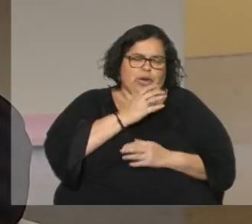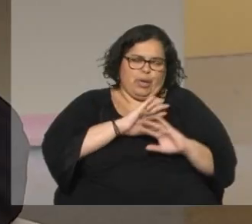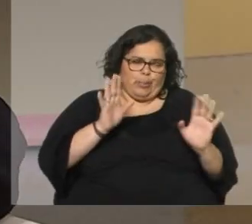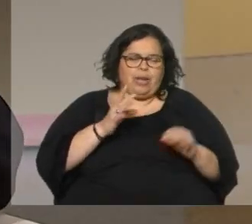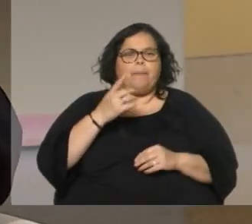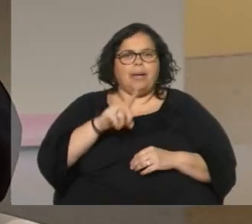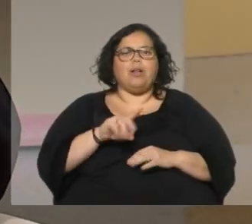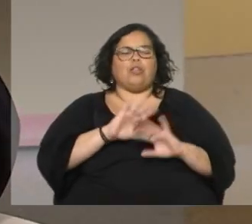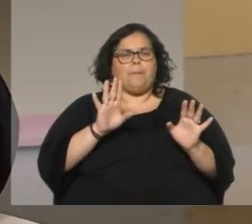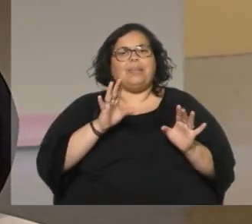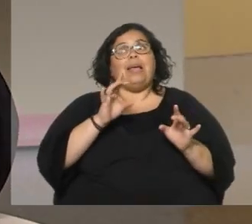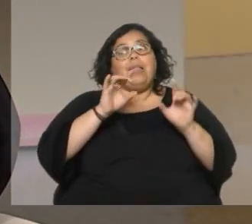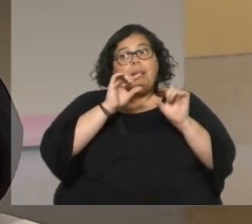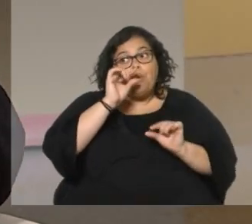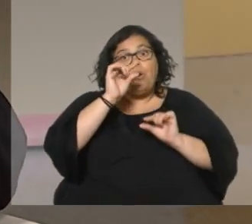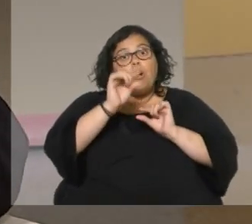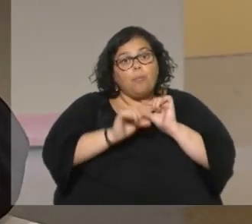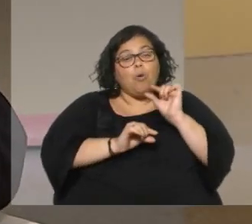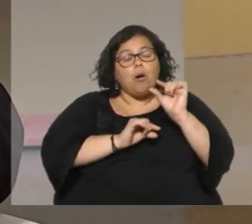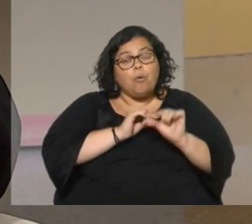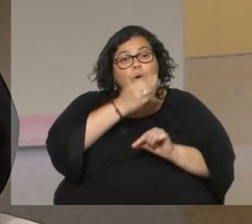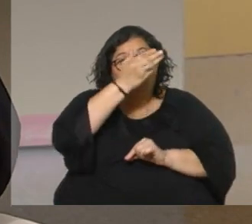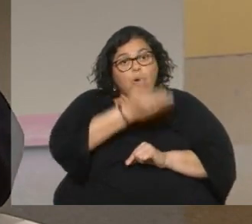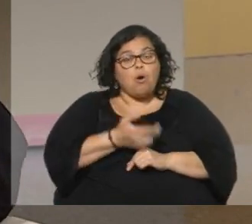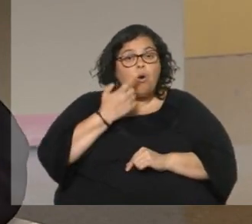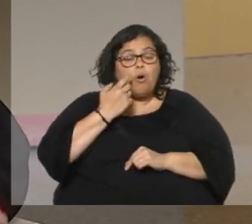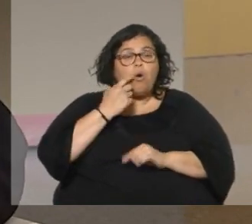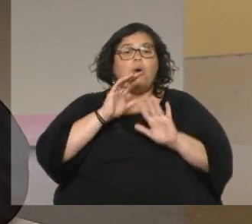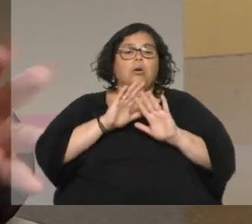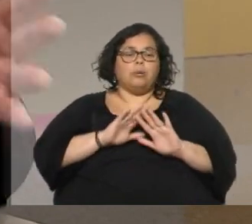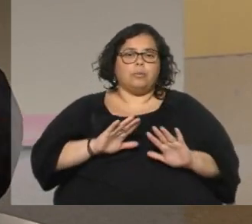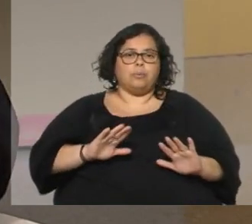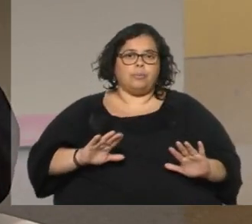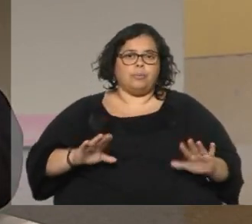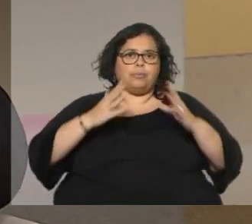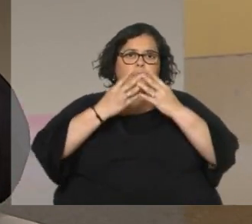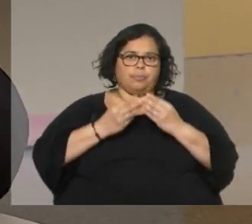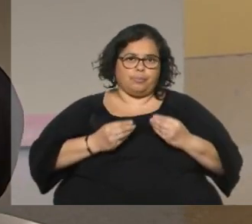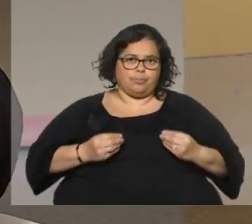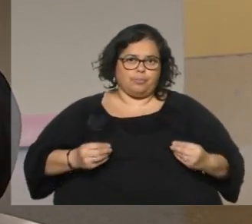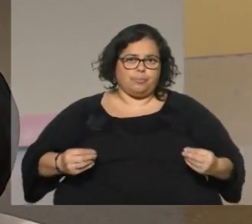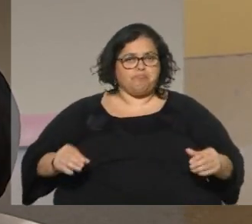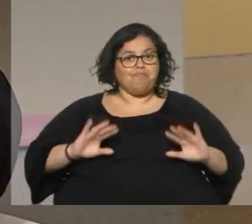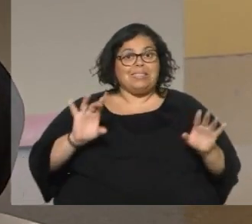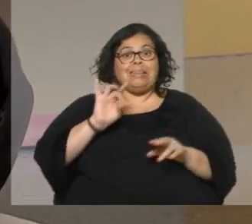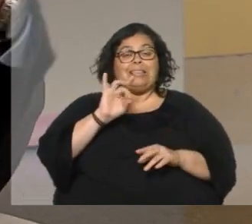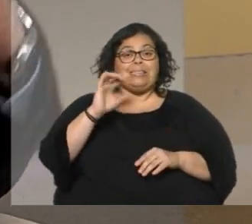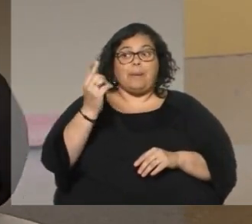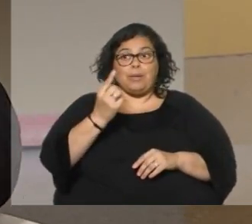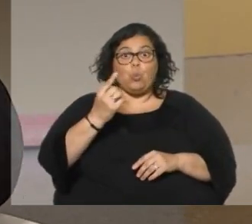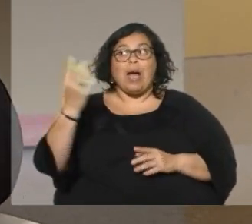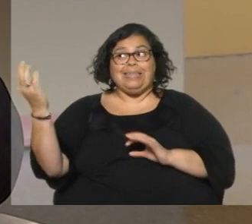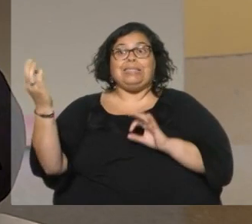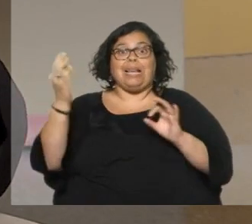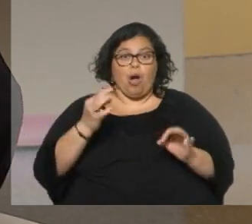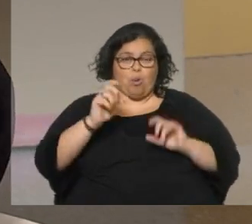lentamente esa persona empezó a aflojarse empezó a distenderse ya en esos 15 minutos para alivio mío por suerte llegó gente